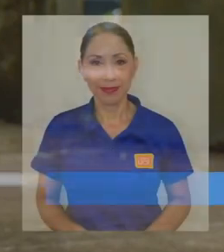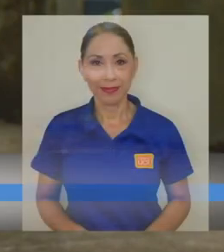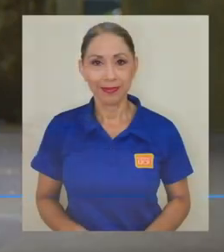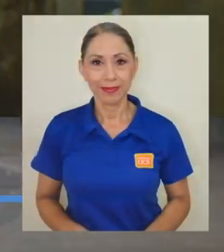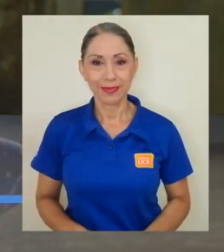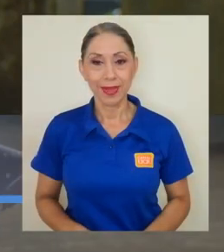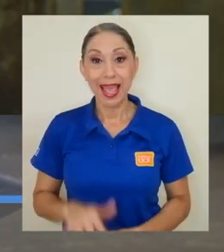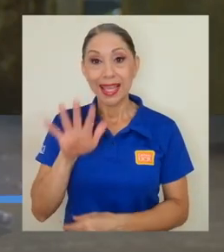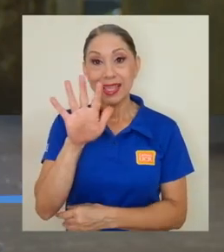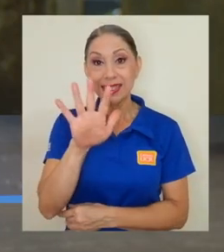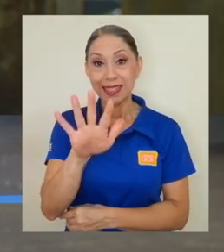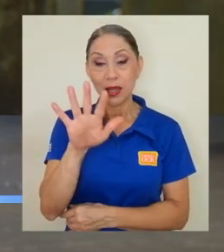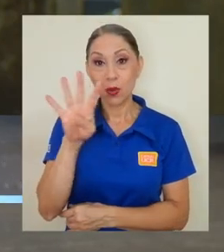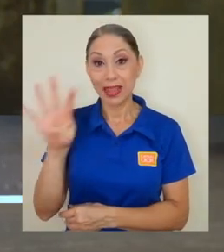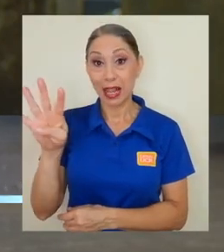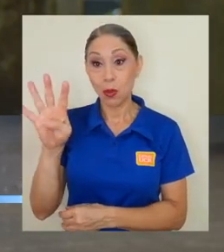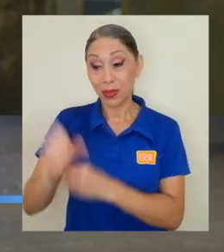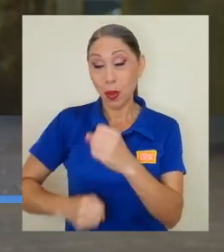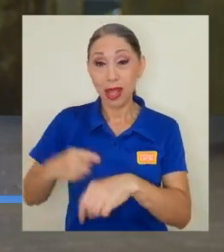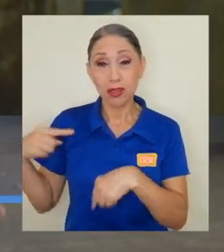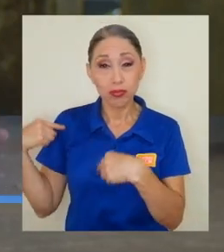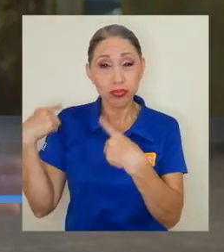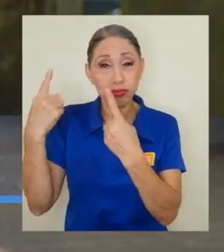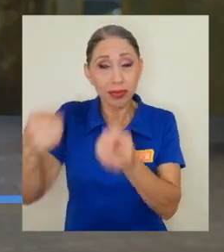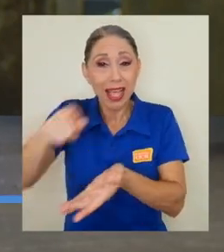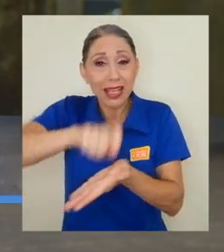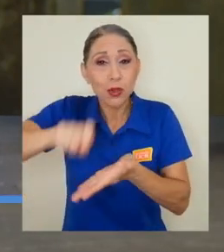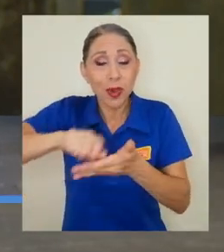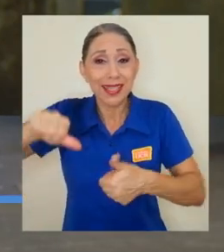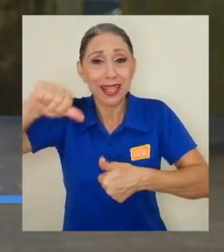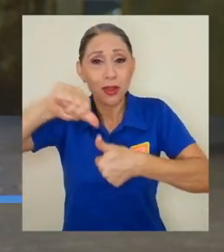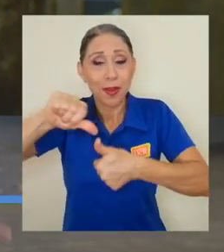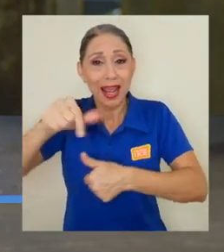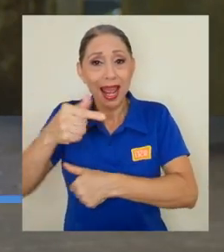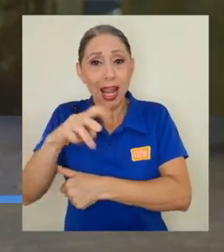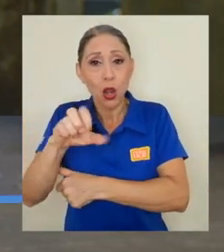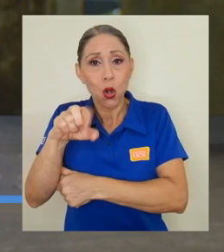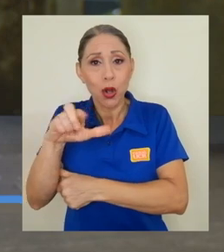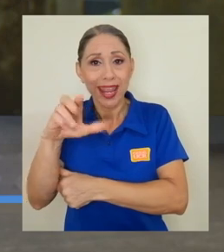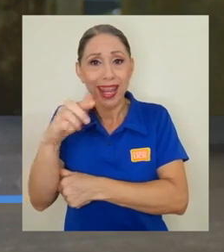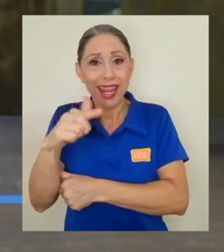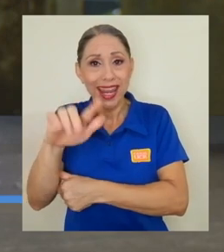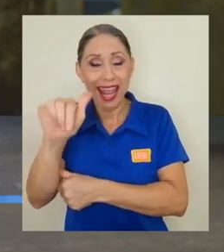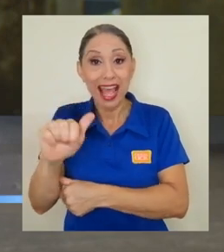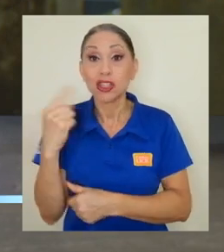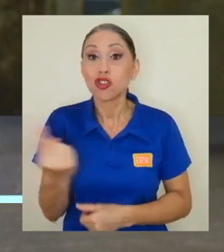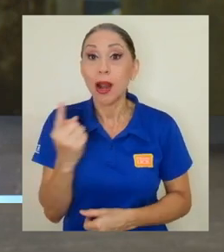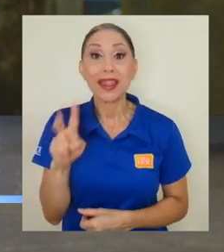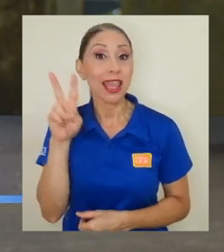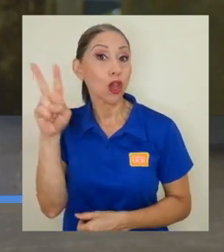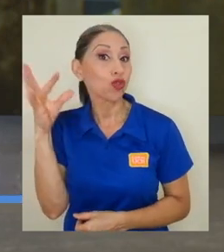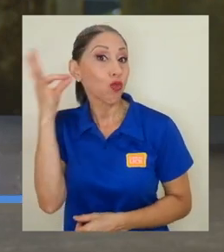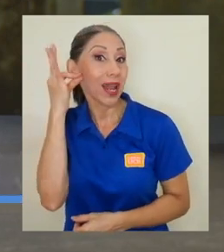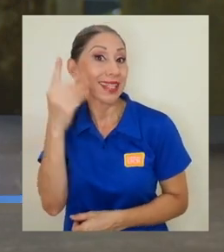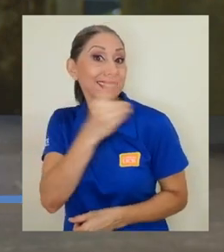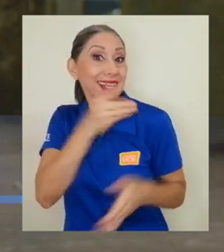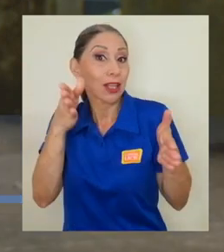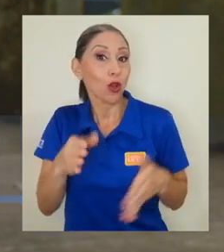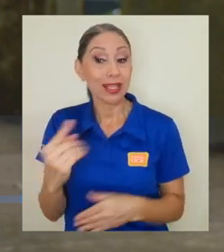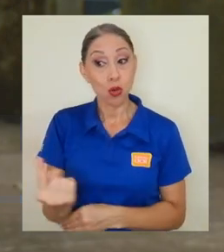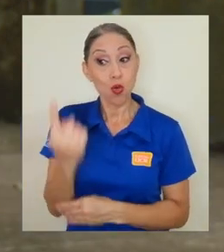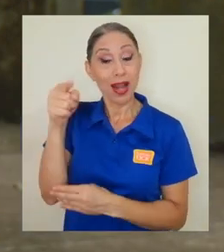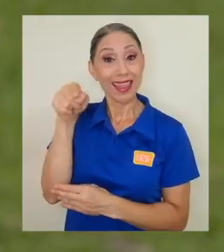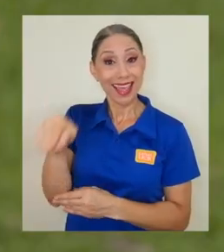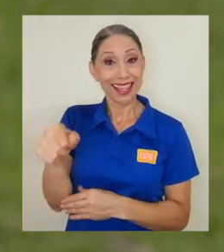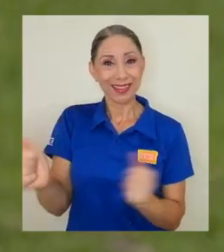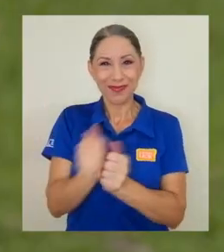En 54 años de existencia de la Escuela Centroamericana de Geología, solo dos mujeres han ocupado el cargo de directora. Una de ellas